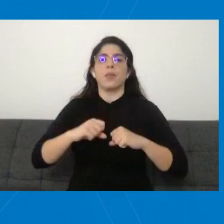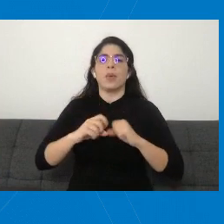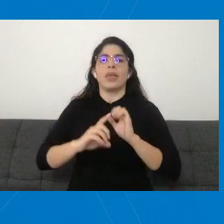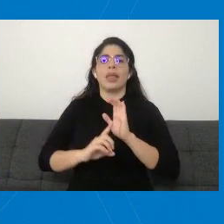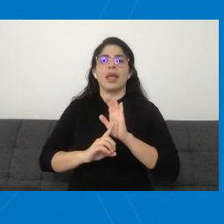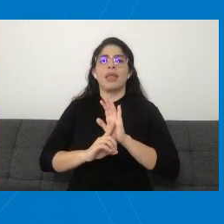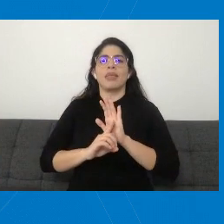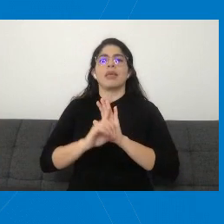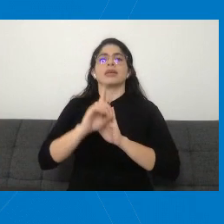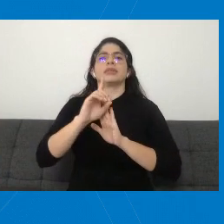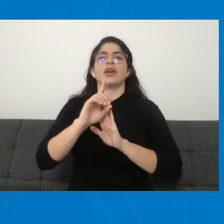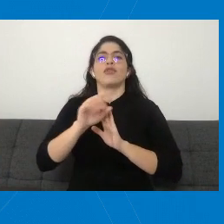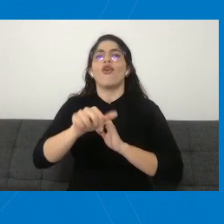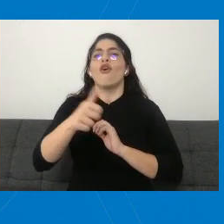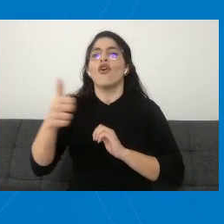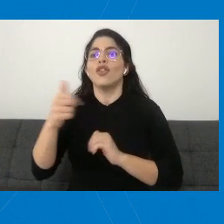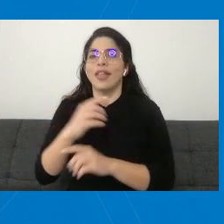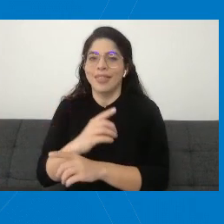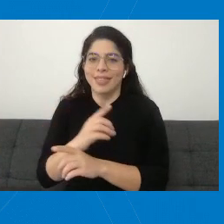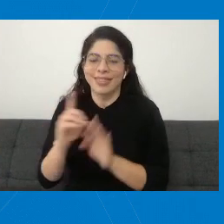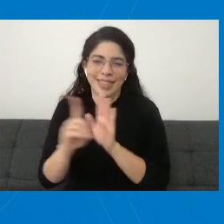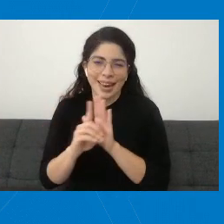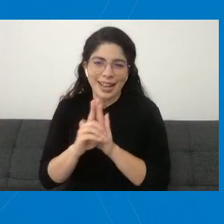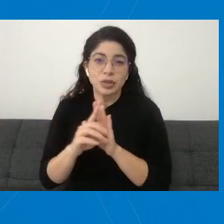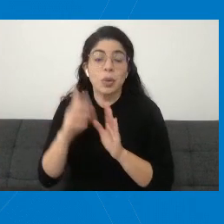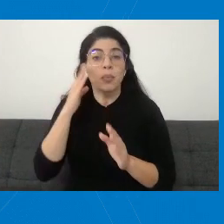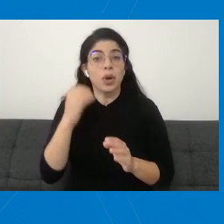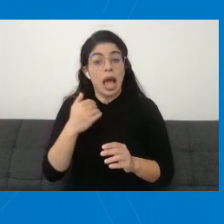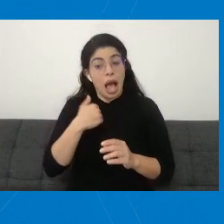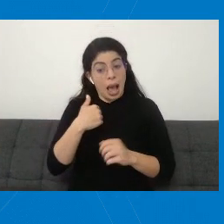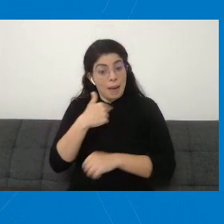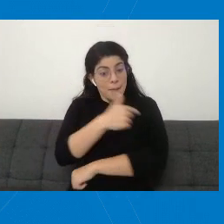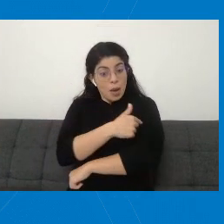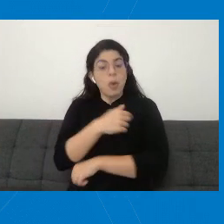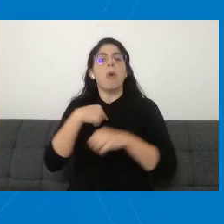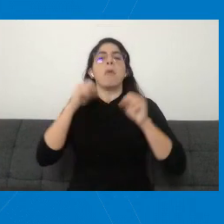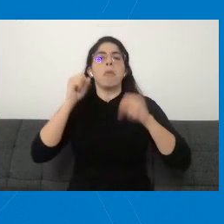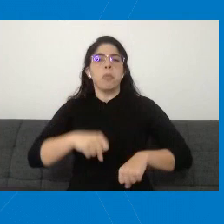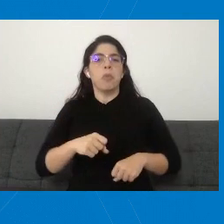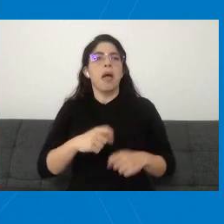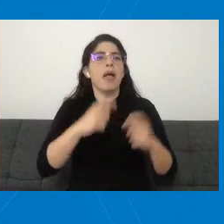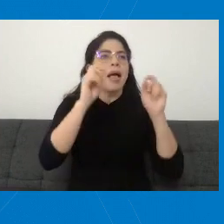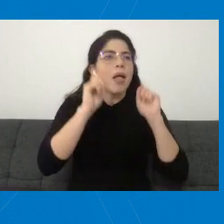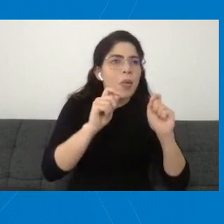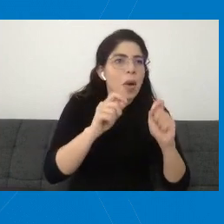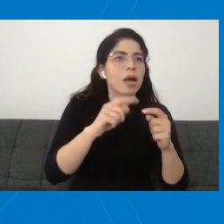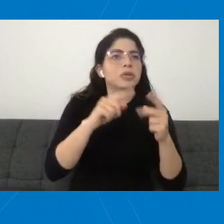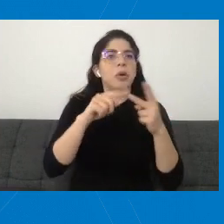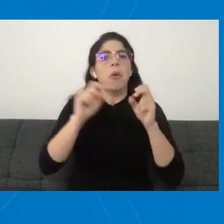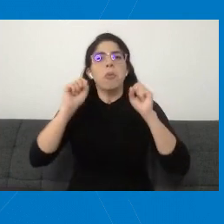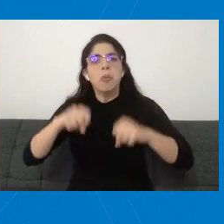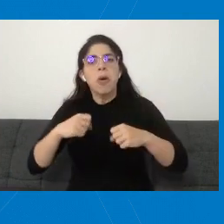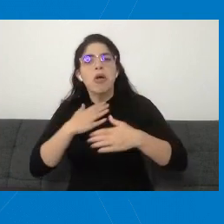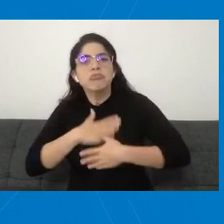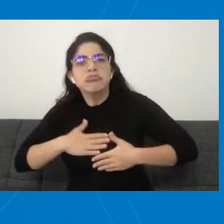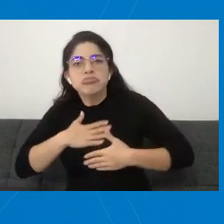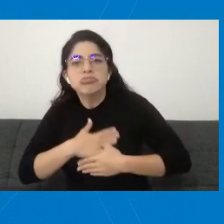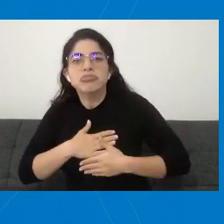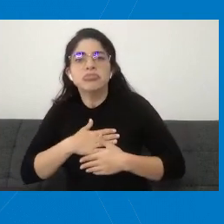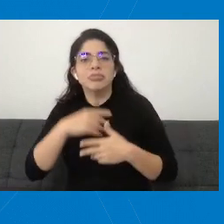derechos, como el derecho a la educación, como el derecho a la recreación, que la